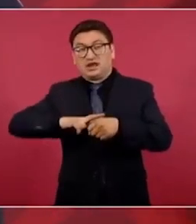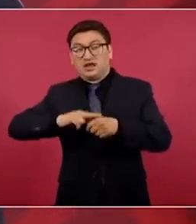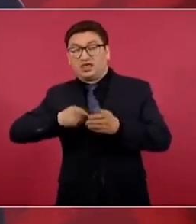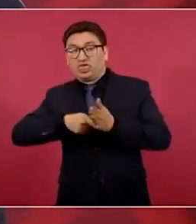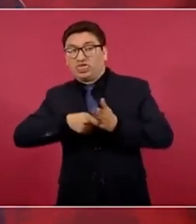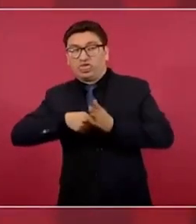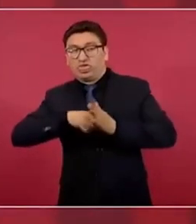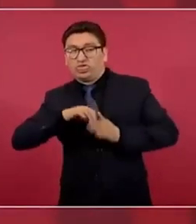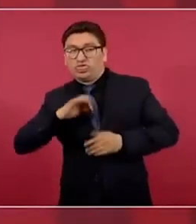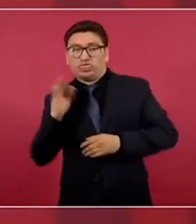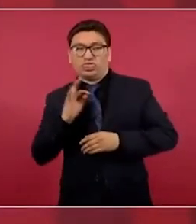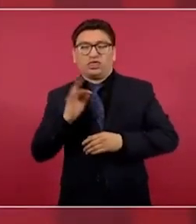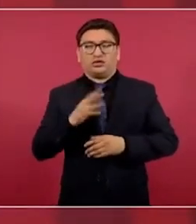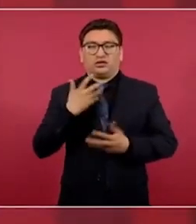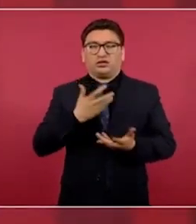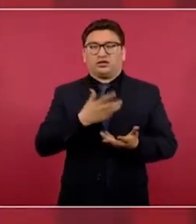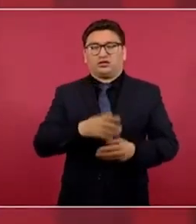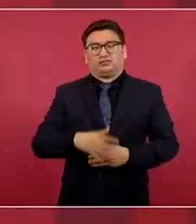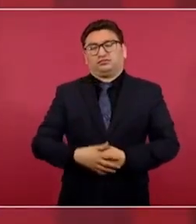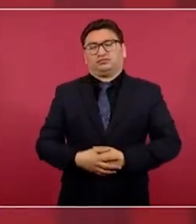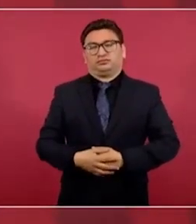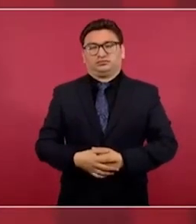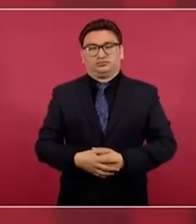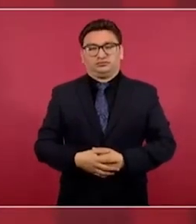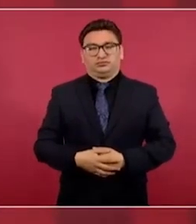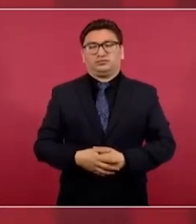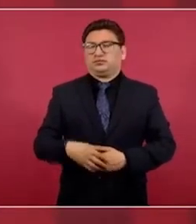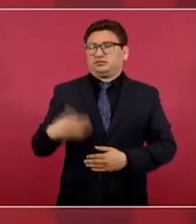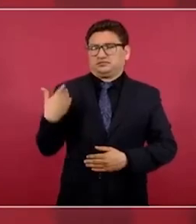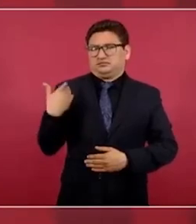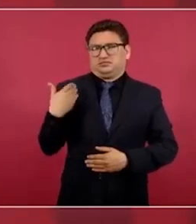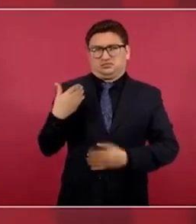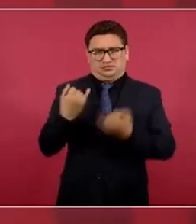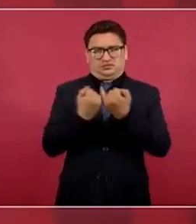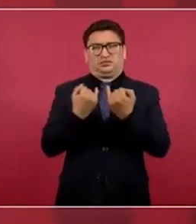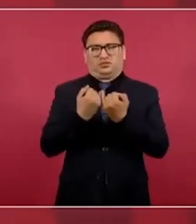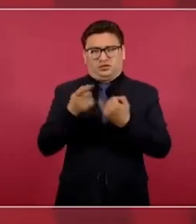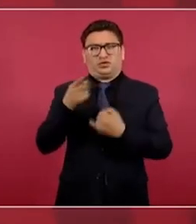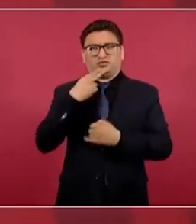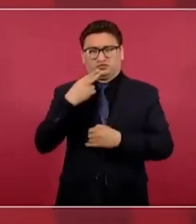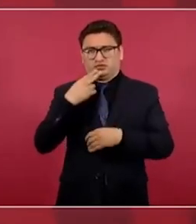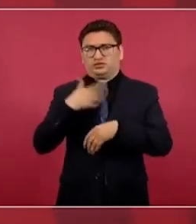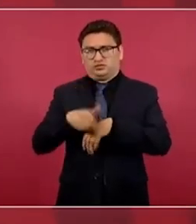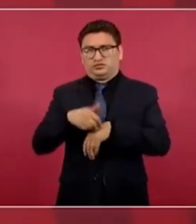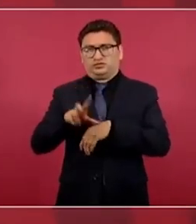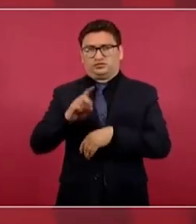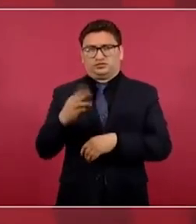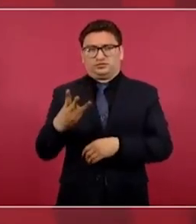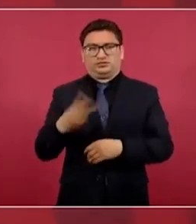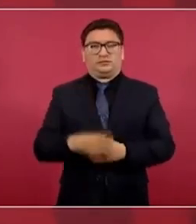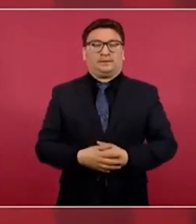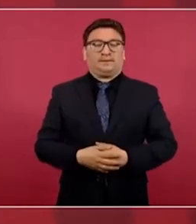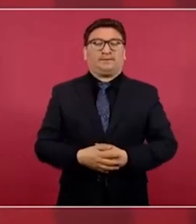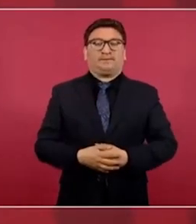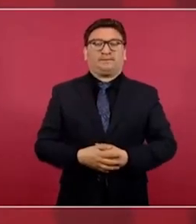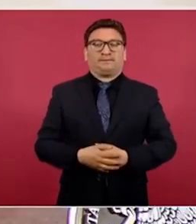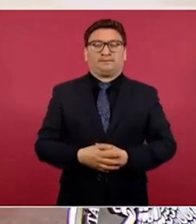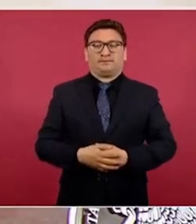y hasta hace poco lo aplicaban, el 33, los